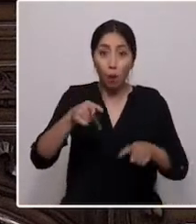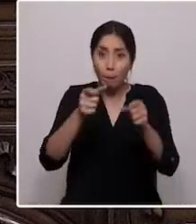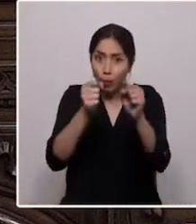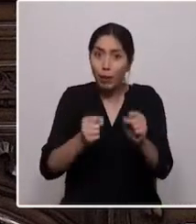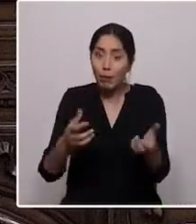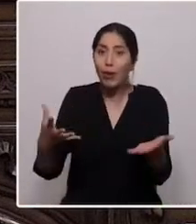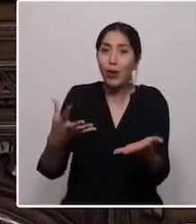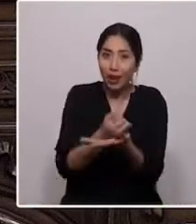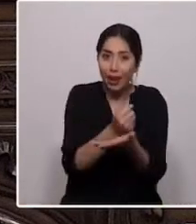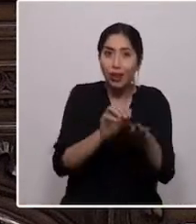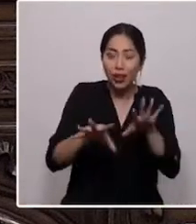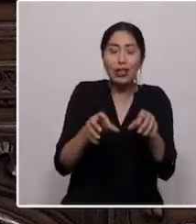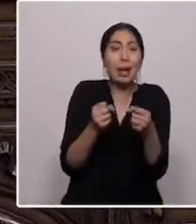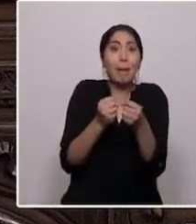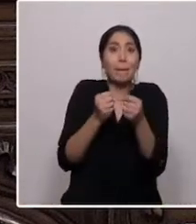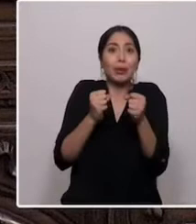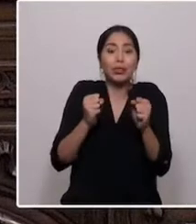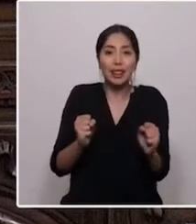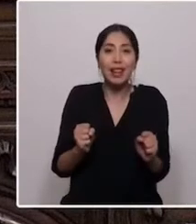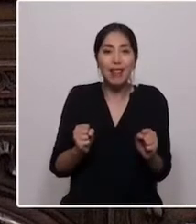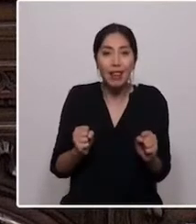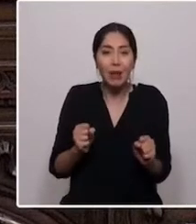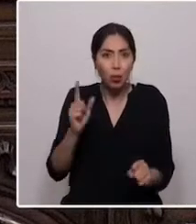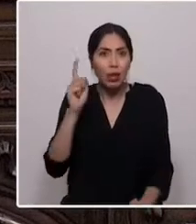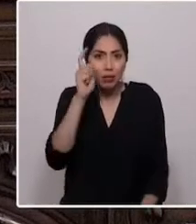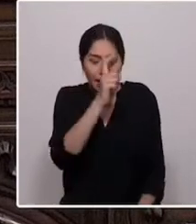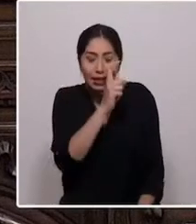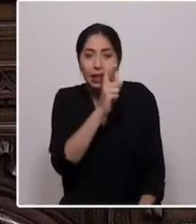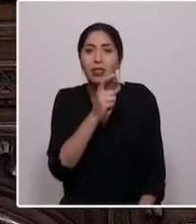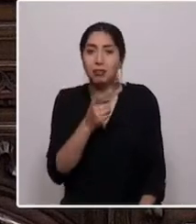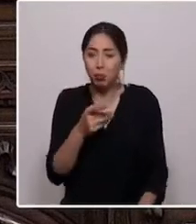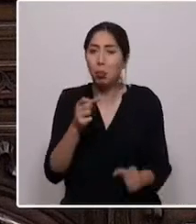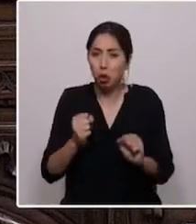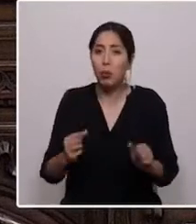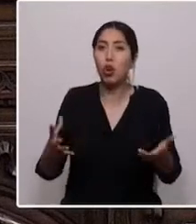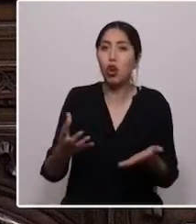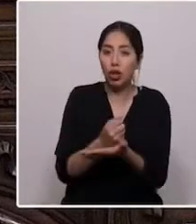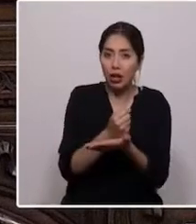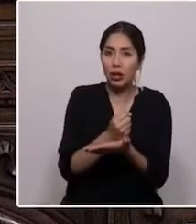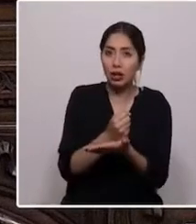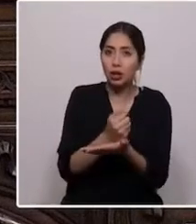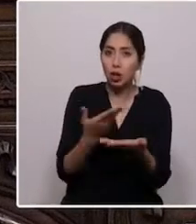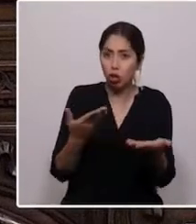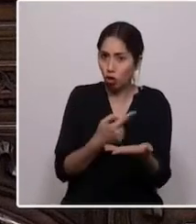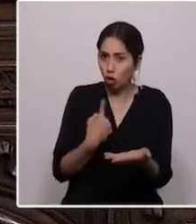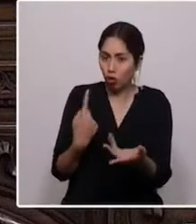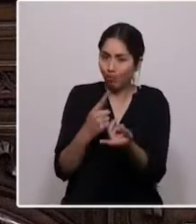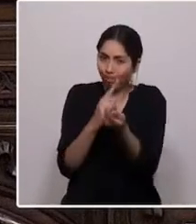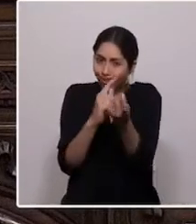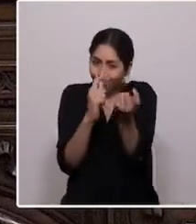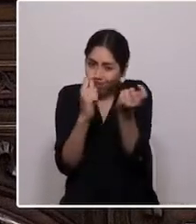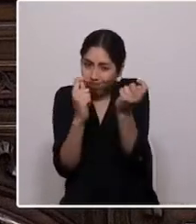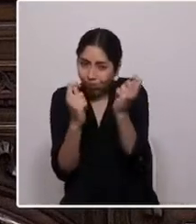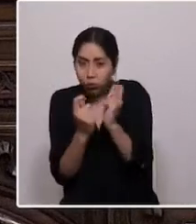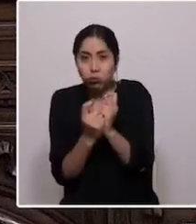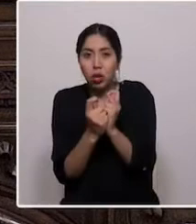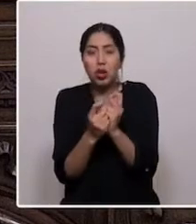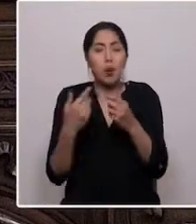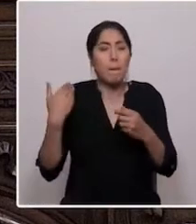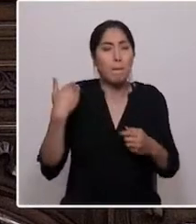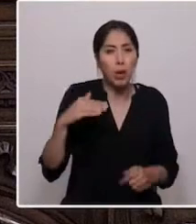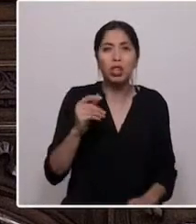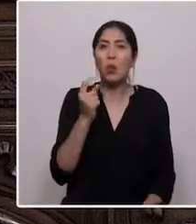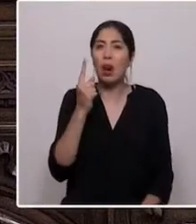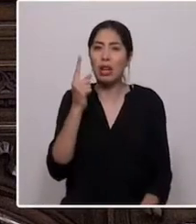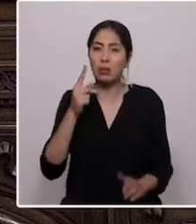imposible, si estamos dispuestos a que nuestro legado sea transformador, a pesar de las dificultades que eso